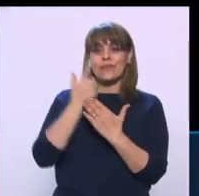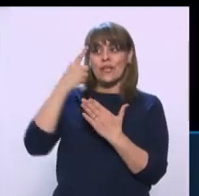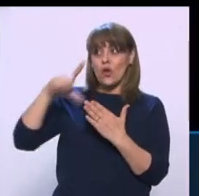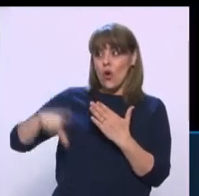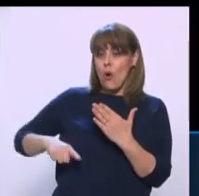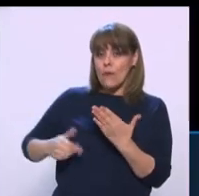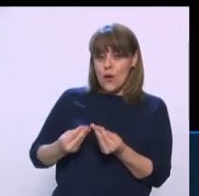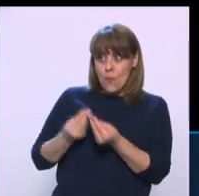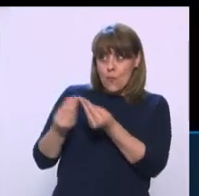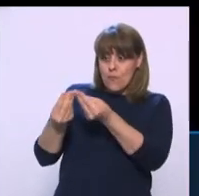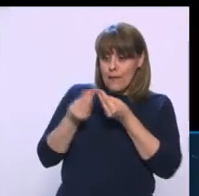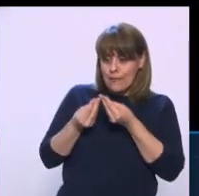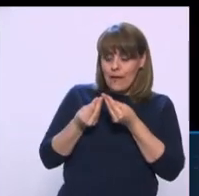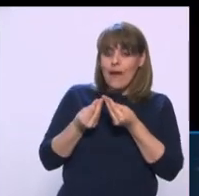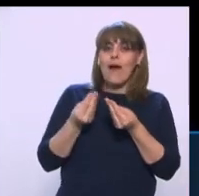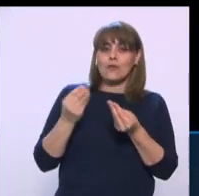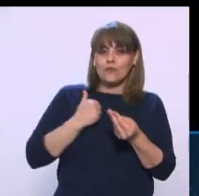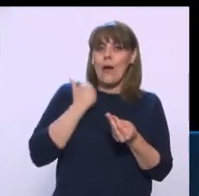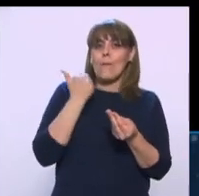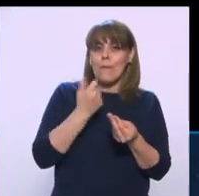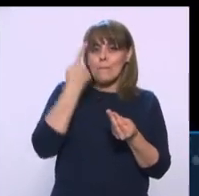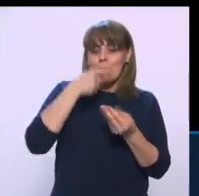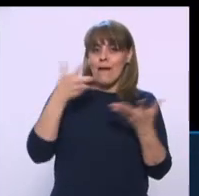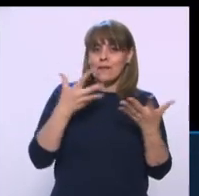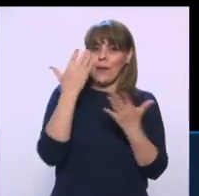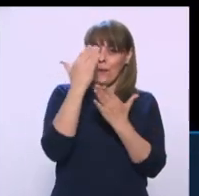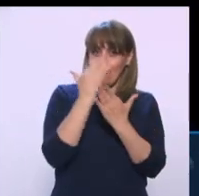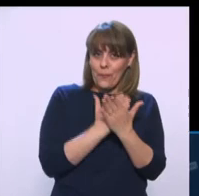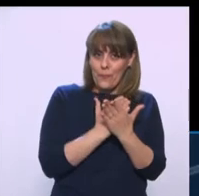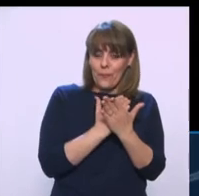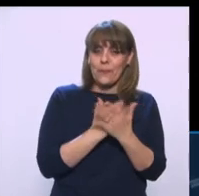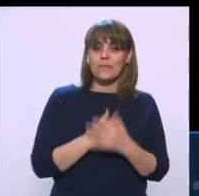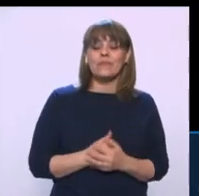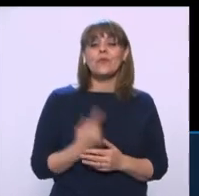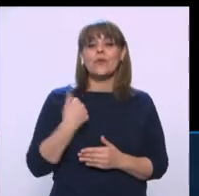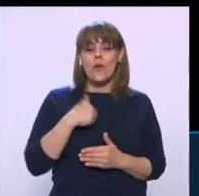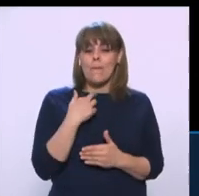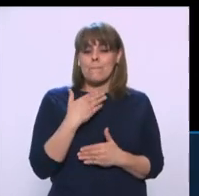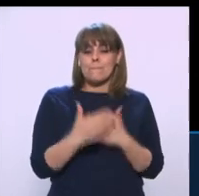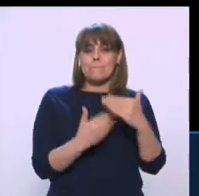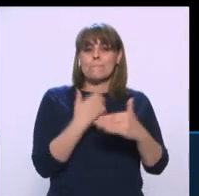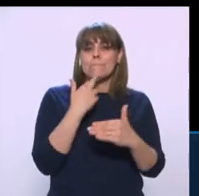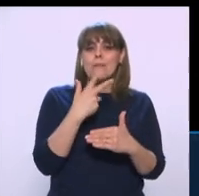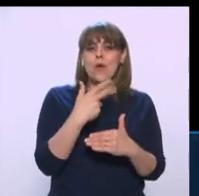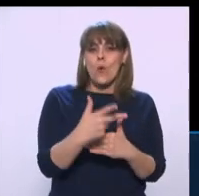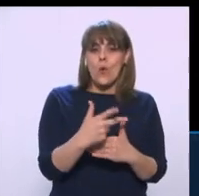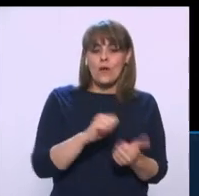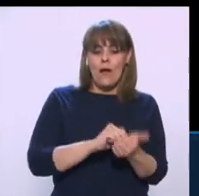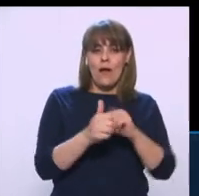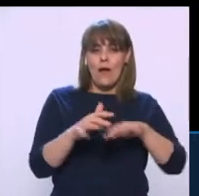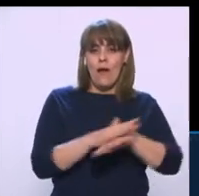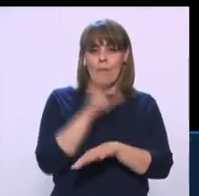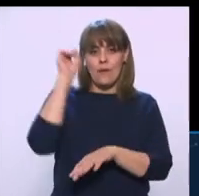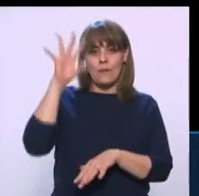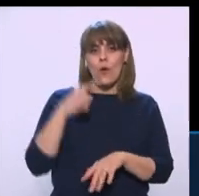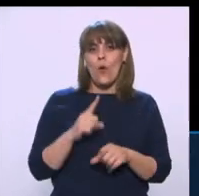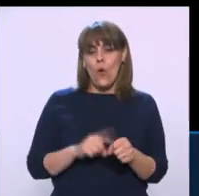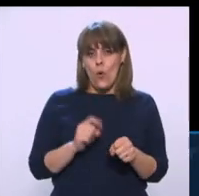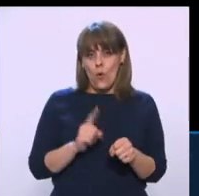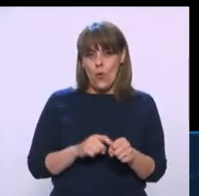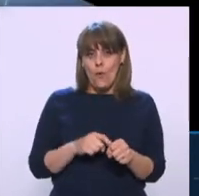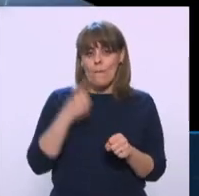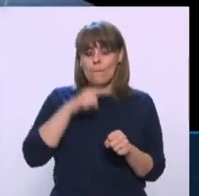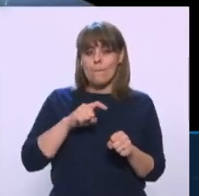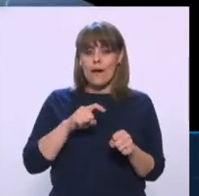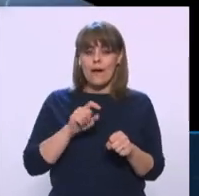gobierno pone a la disposición de las personas, podemos transitar a otro mejor color y podemos contener